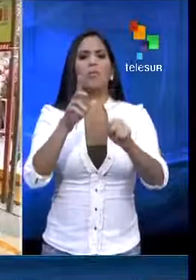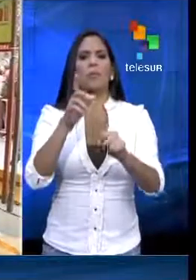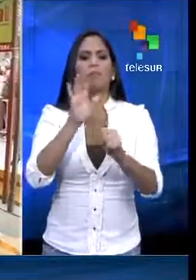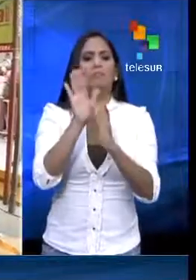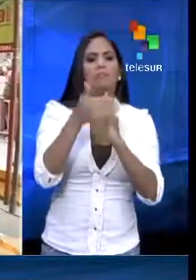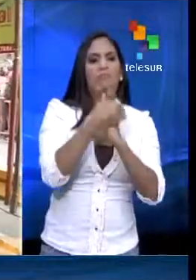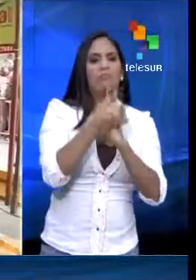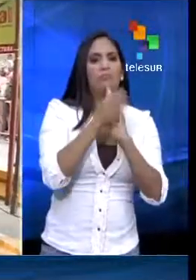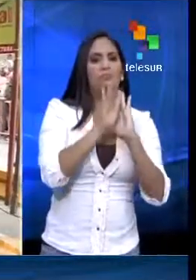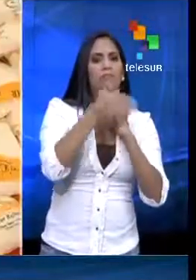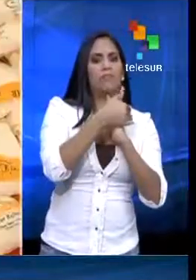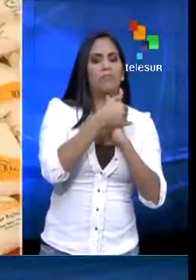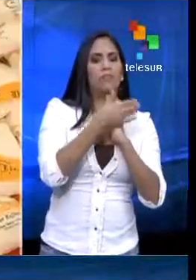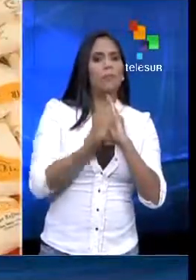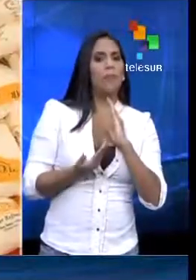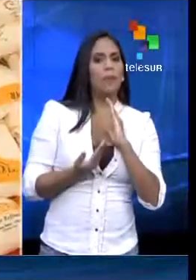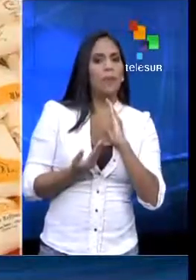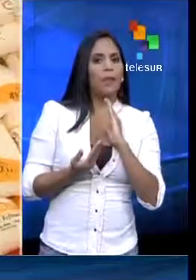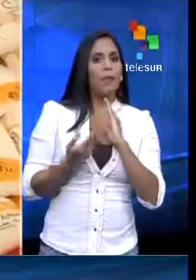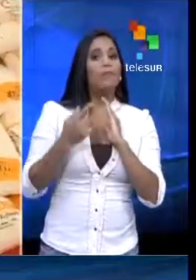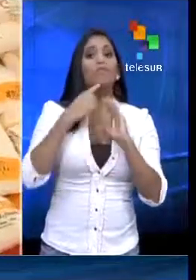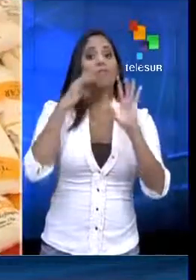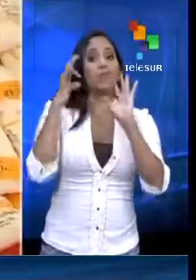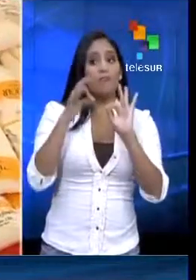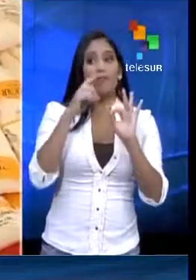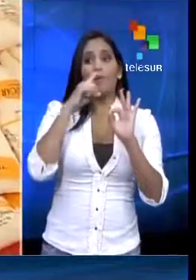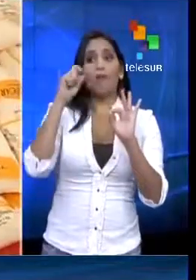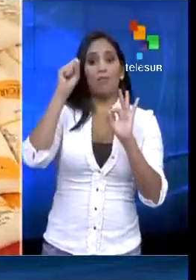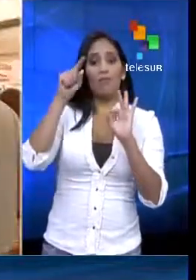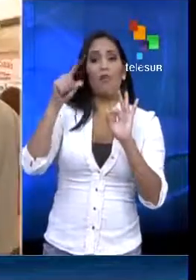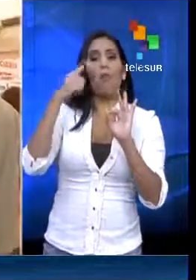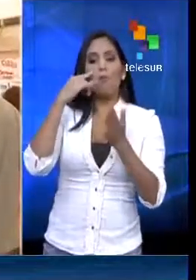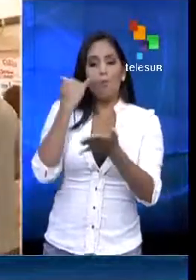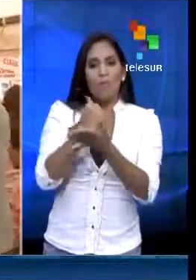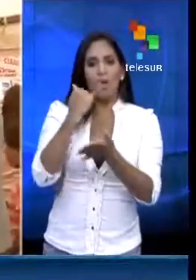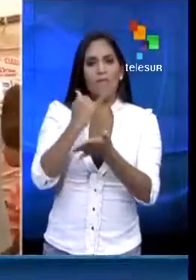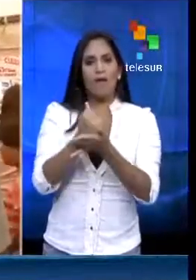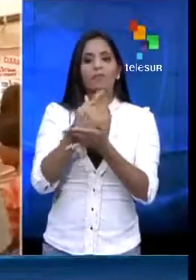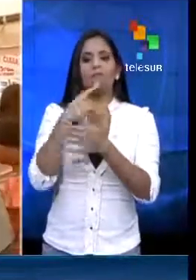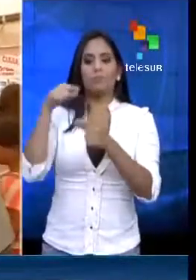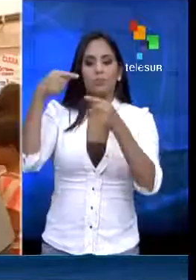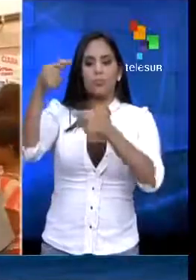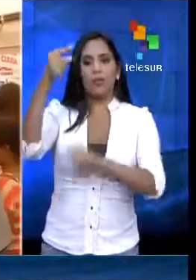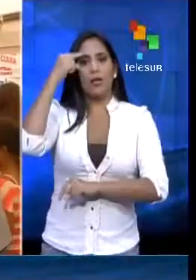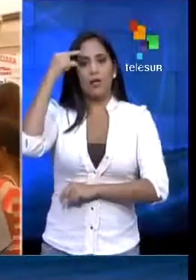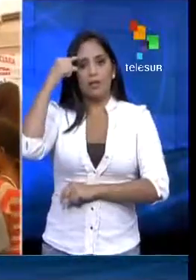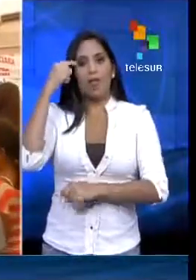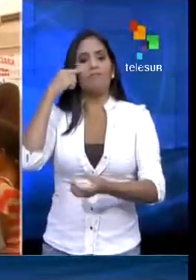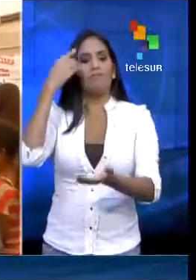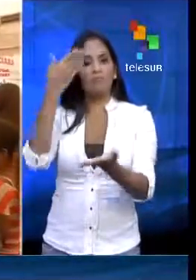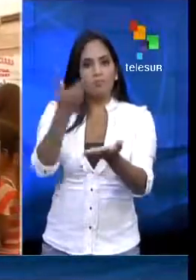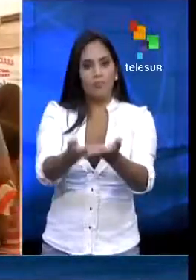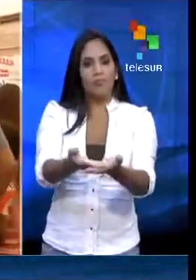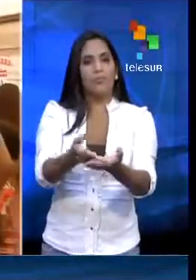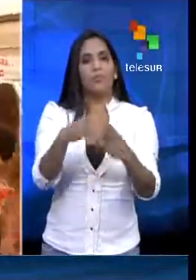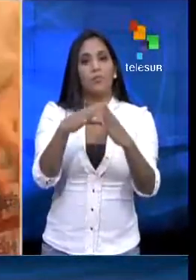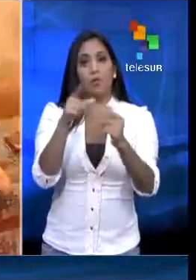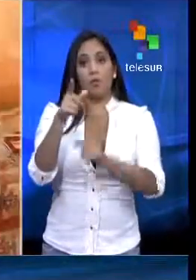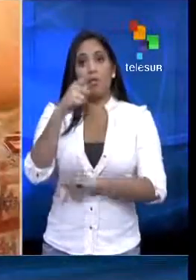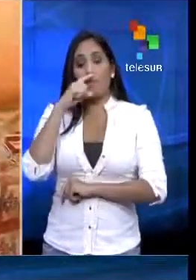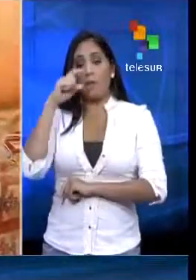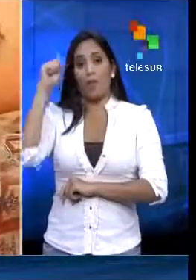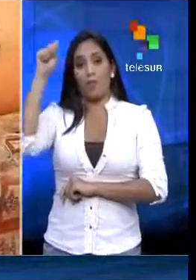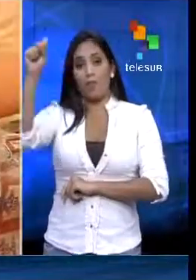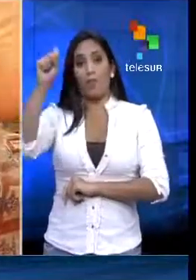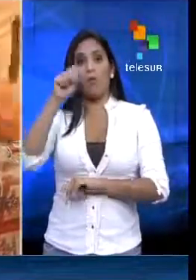De esto el presidente Nicolás Maduro asegura tener pruebas que presentará en los próximos días. De acuerdo con el mandatario, cuatro